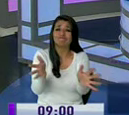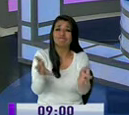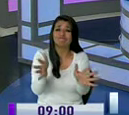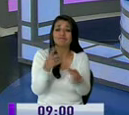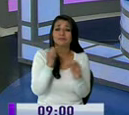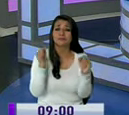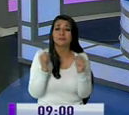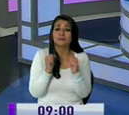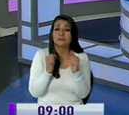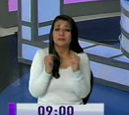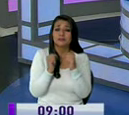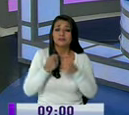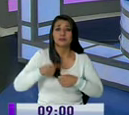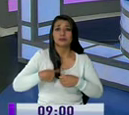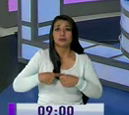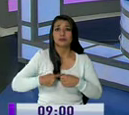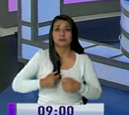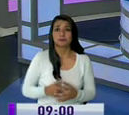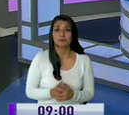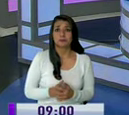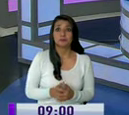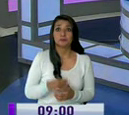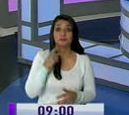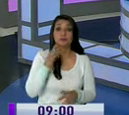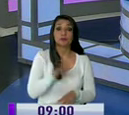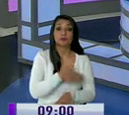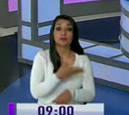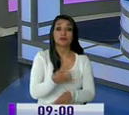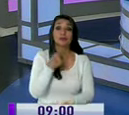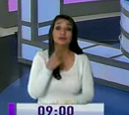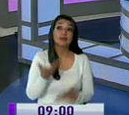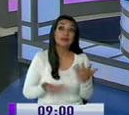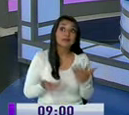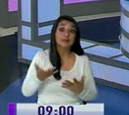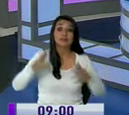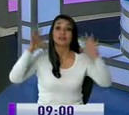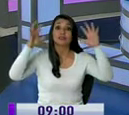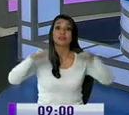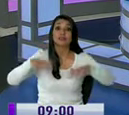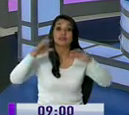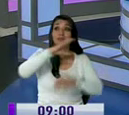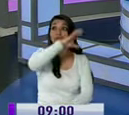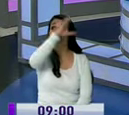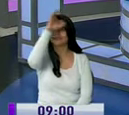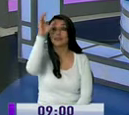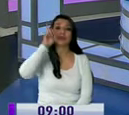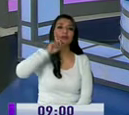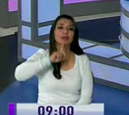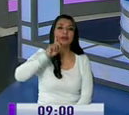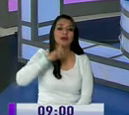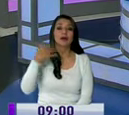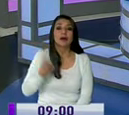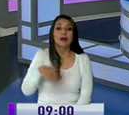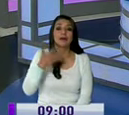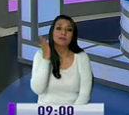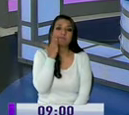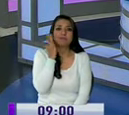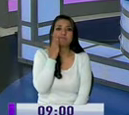está frío frío fría en la capital hay una canción maravillosa que dice parece que va a llover el cielo se está doblando ay mamá